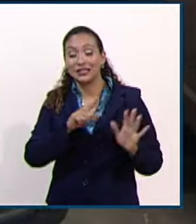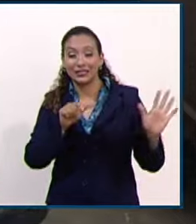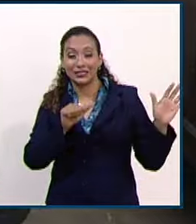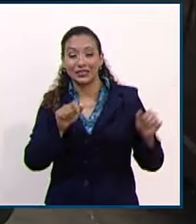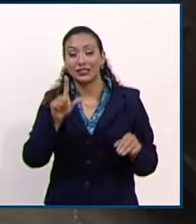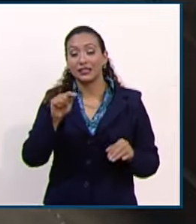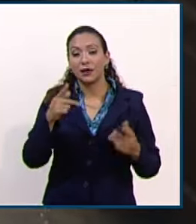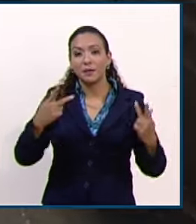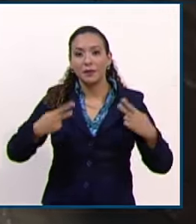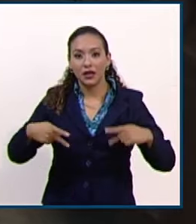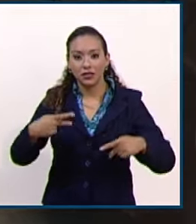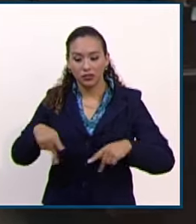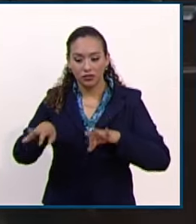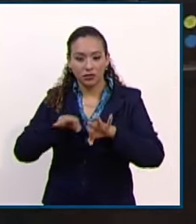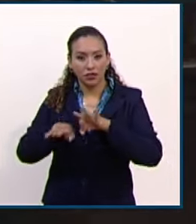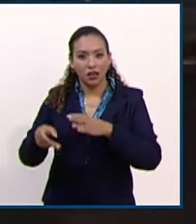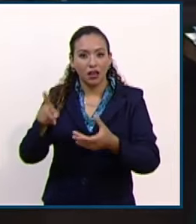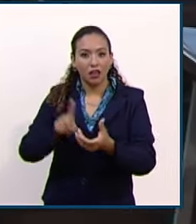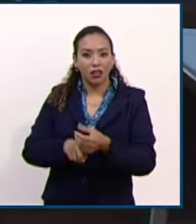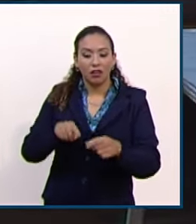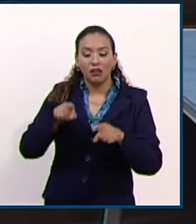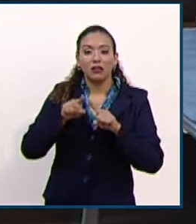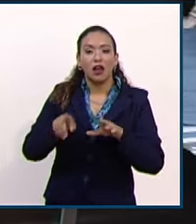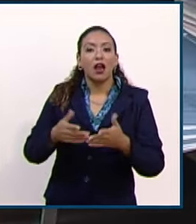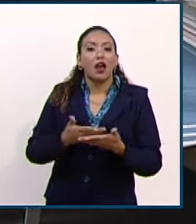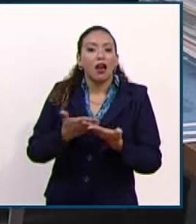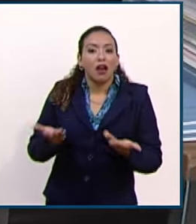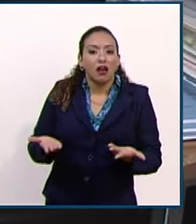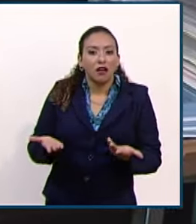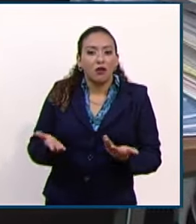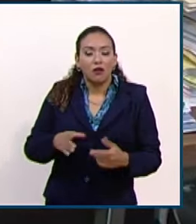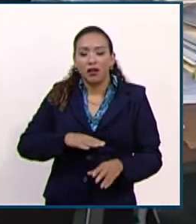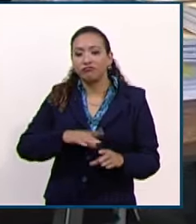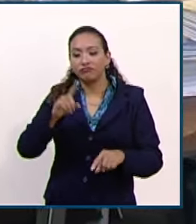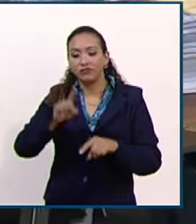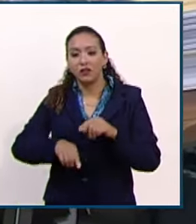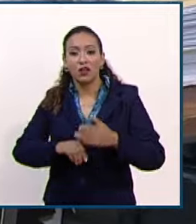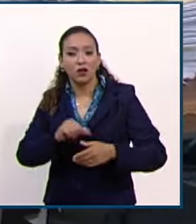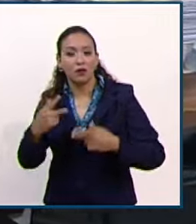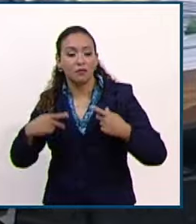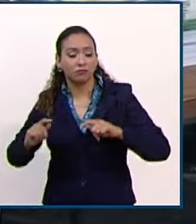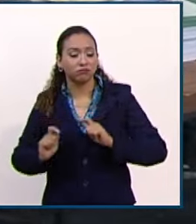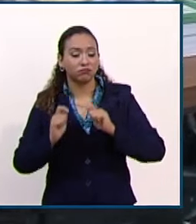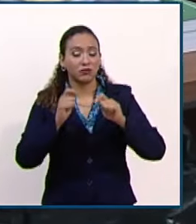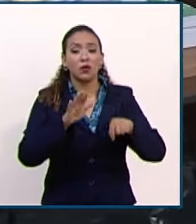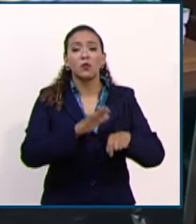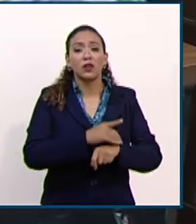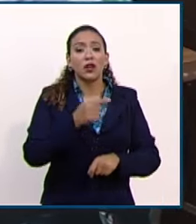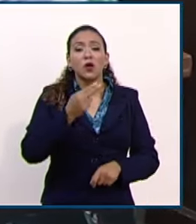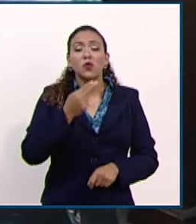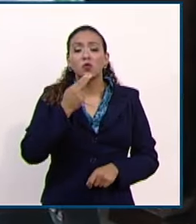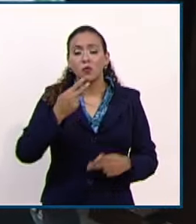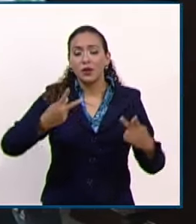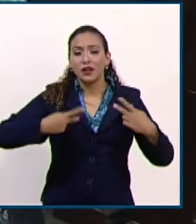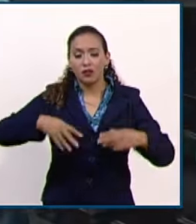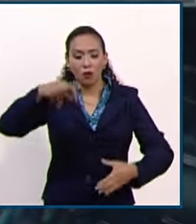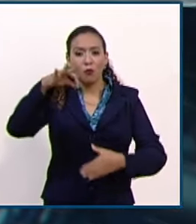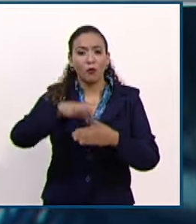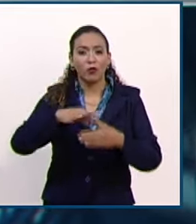cesarían funciones para dar paso a los nuevos impartidores de justicia electos mediante el voto popular.